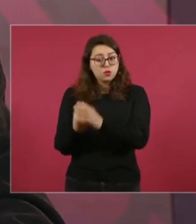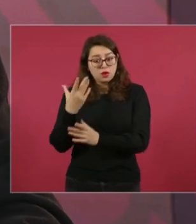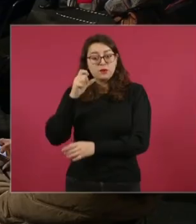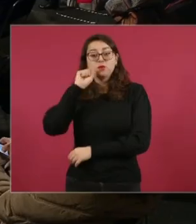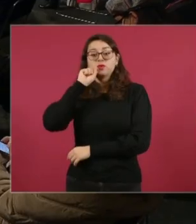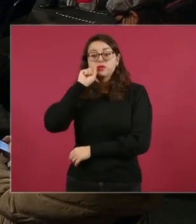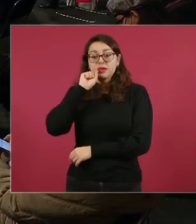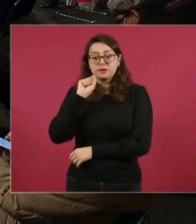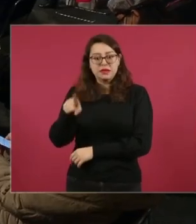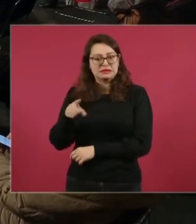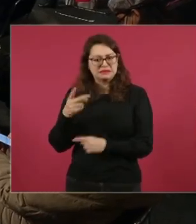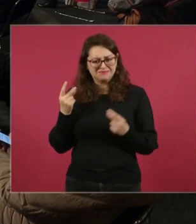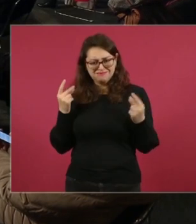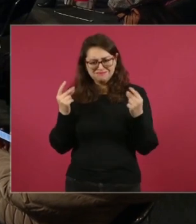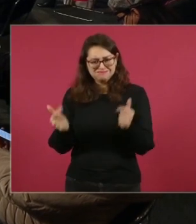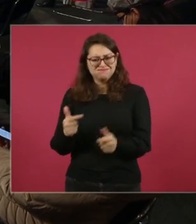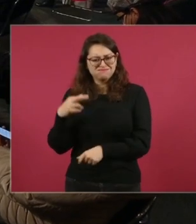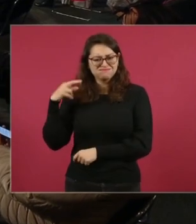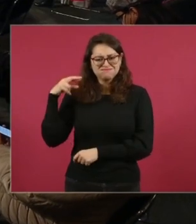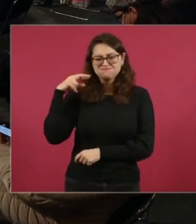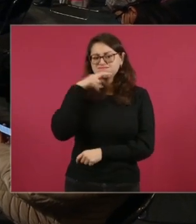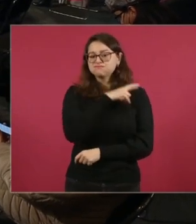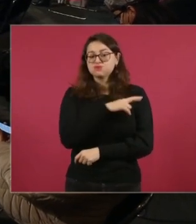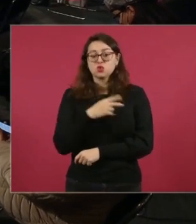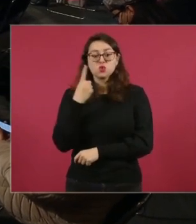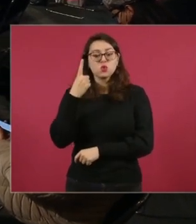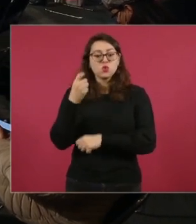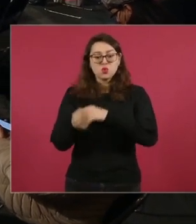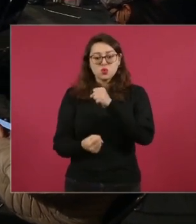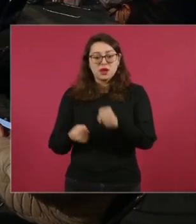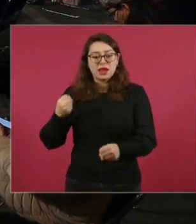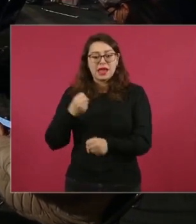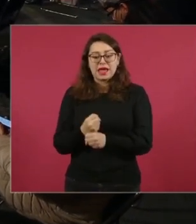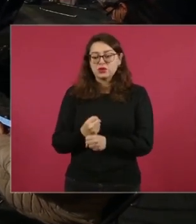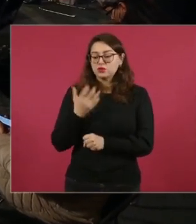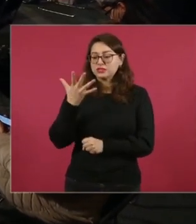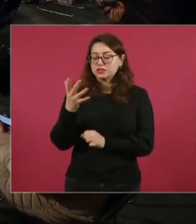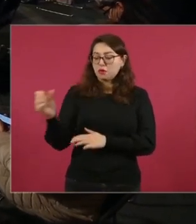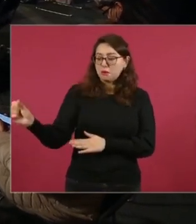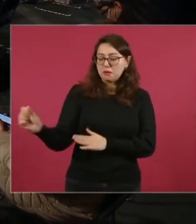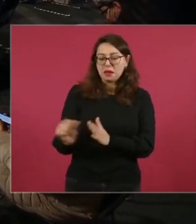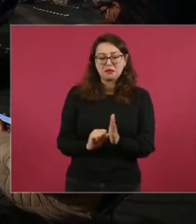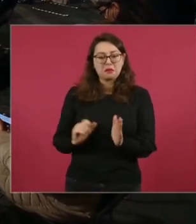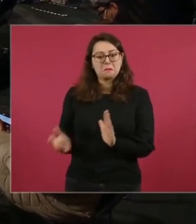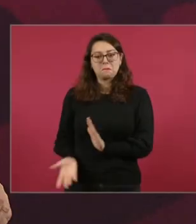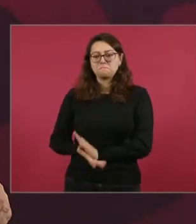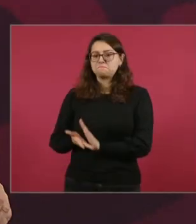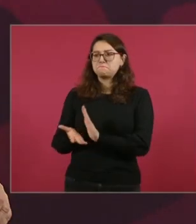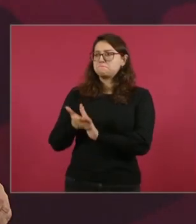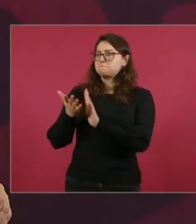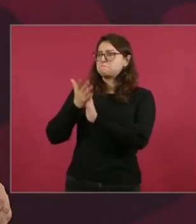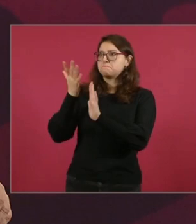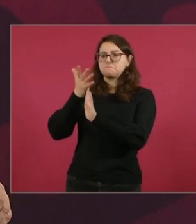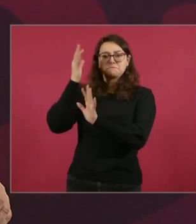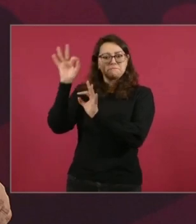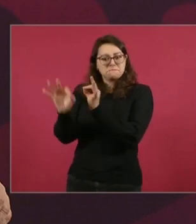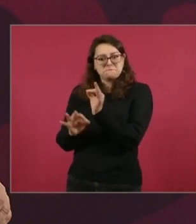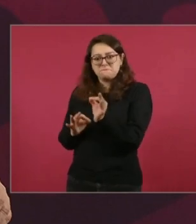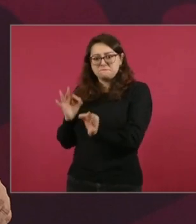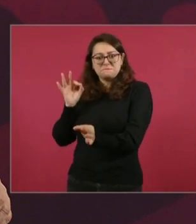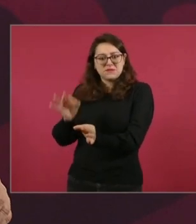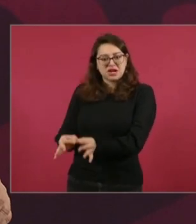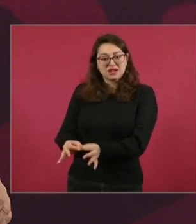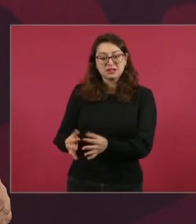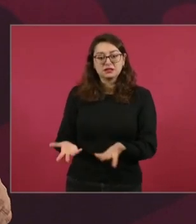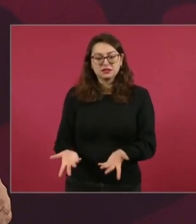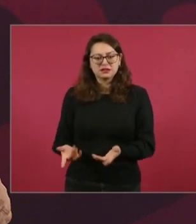en un año cinco meses, con la calidad